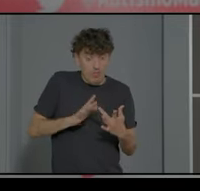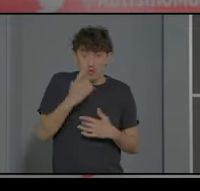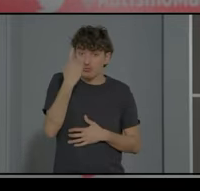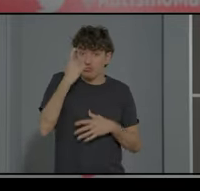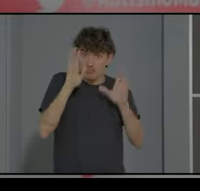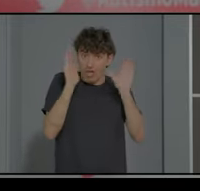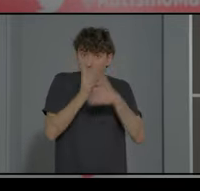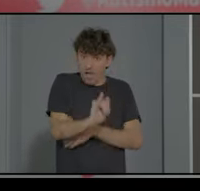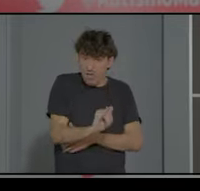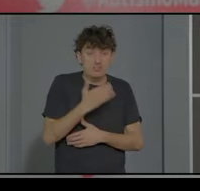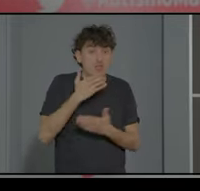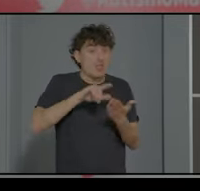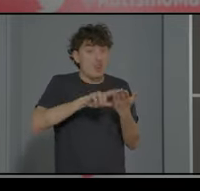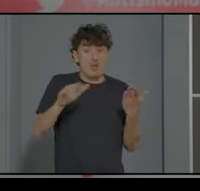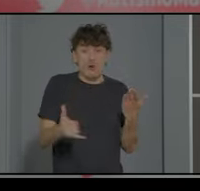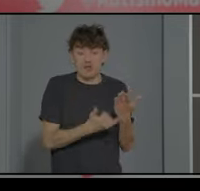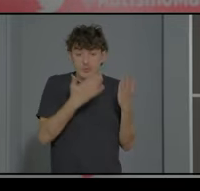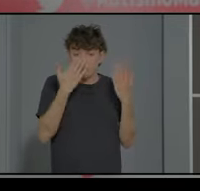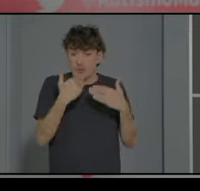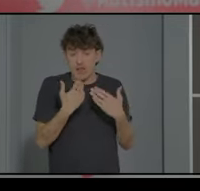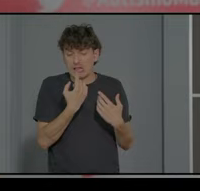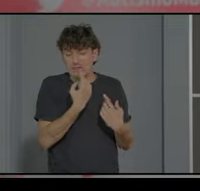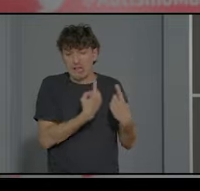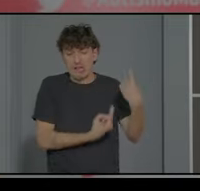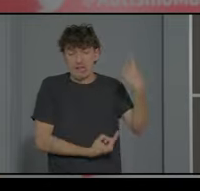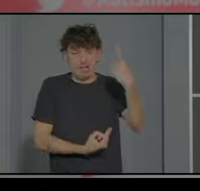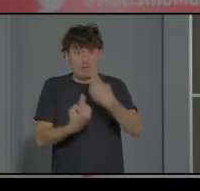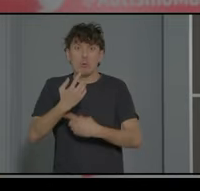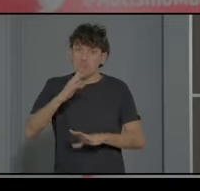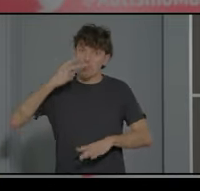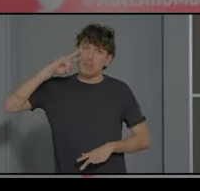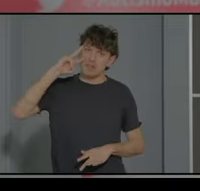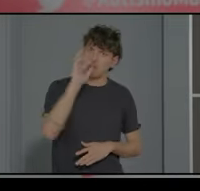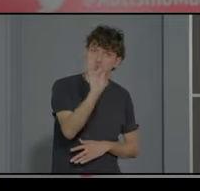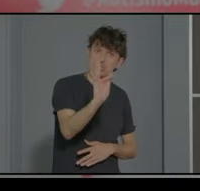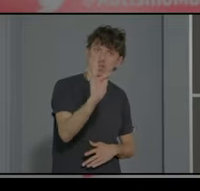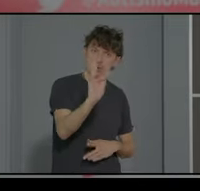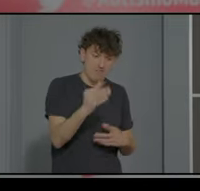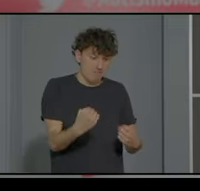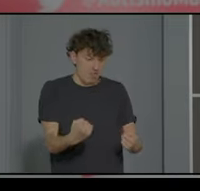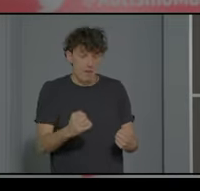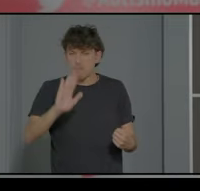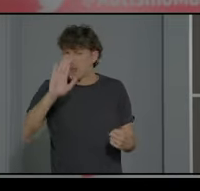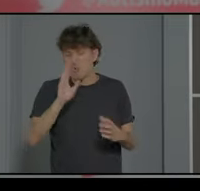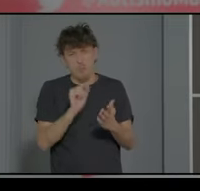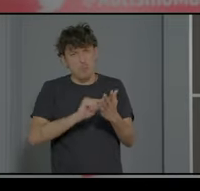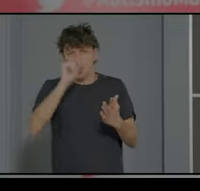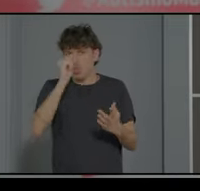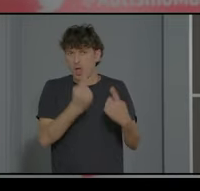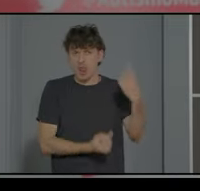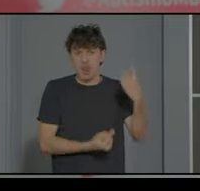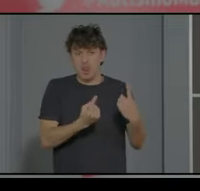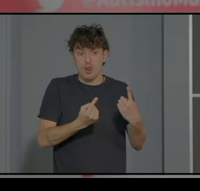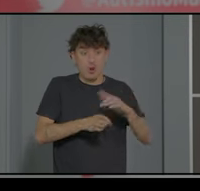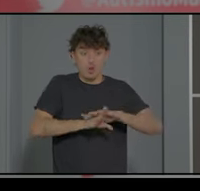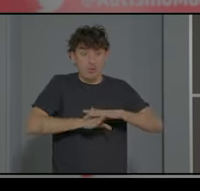cuando es sin lenguaje son cosas muy puntuales son experiencias positivas son muy reforzantes pero son puntuales no tiene recorrido